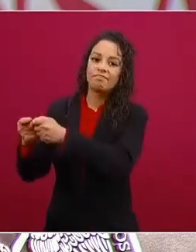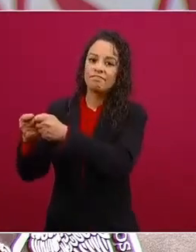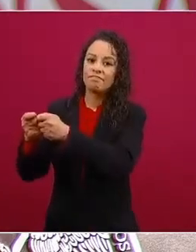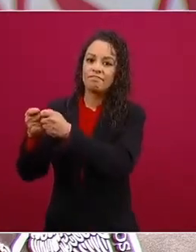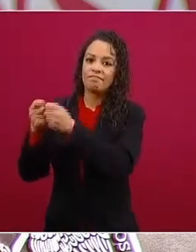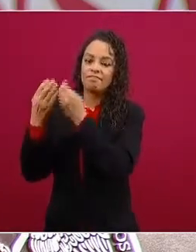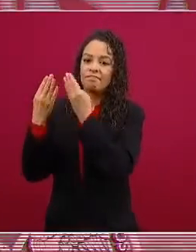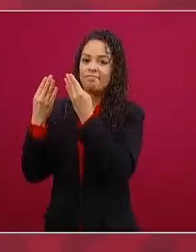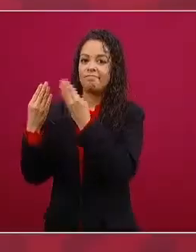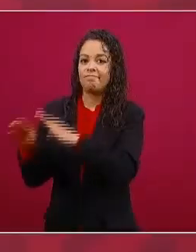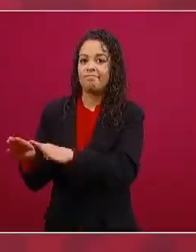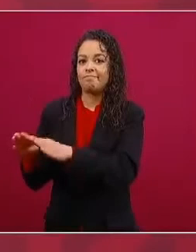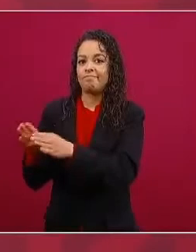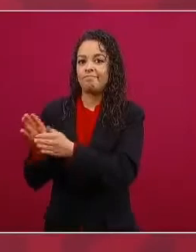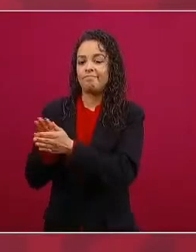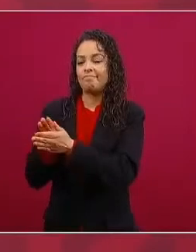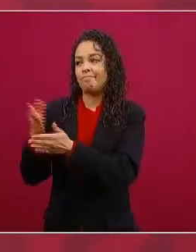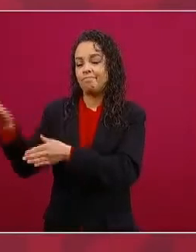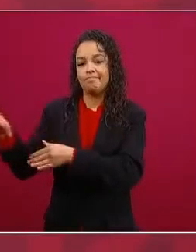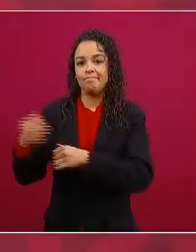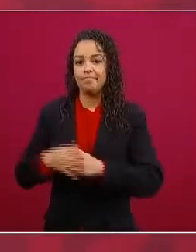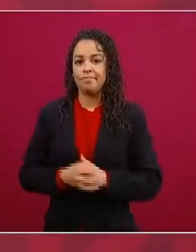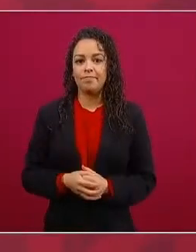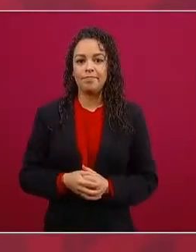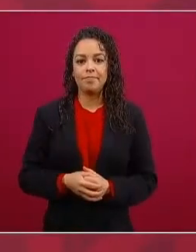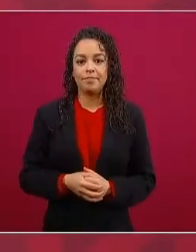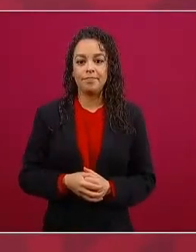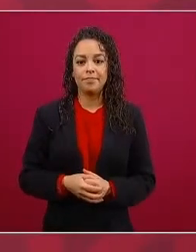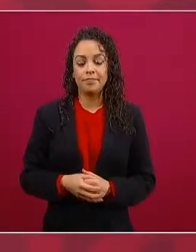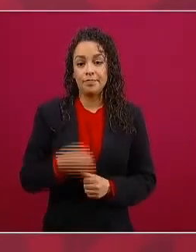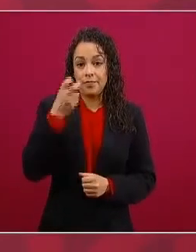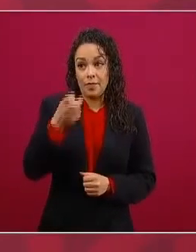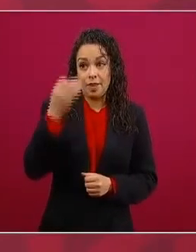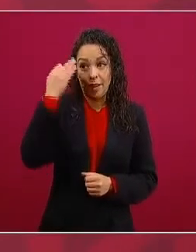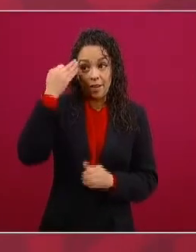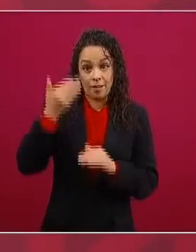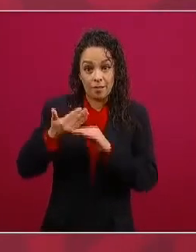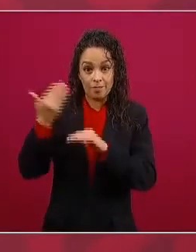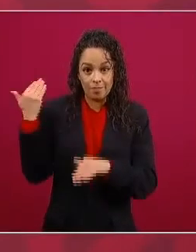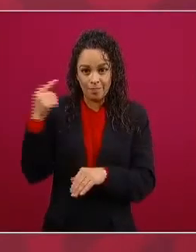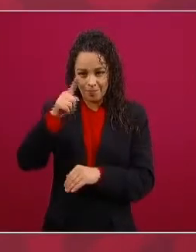en ese tiempo recuerden que fue lo del FOAPRO